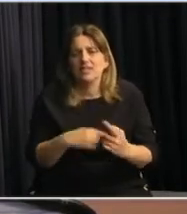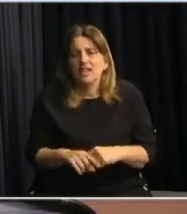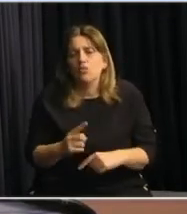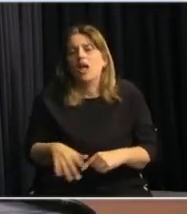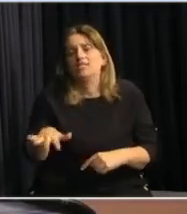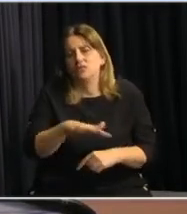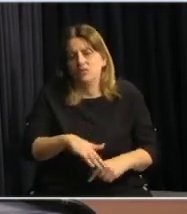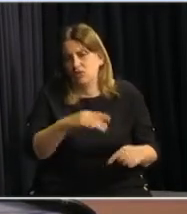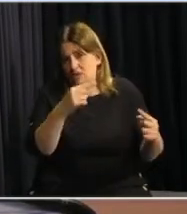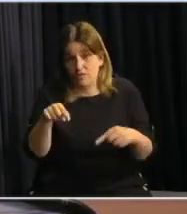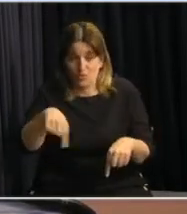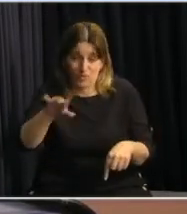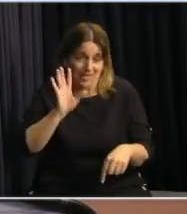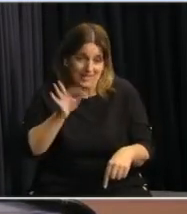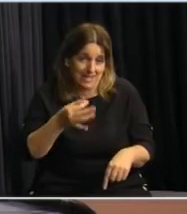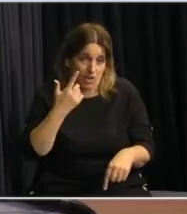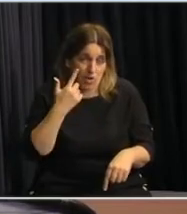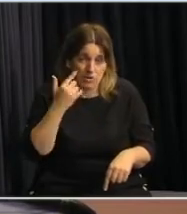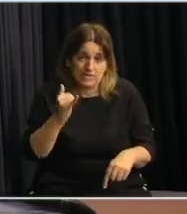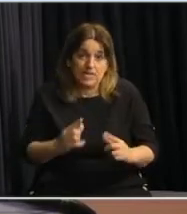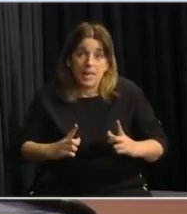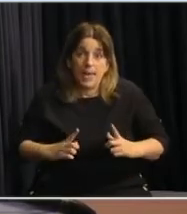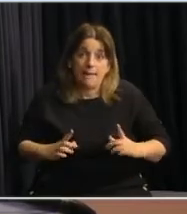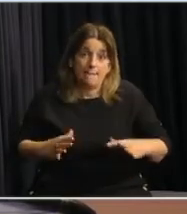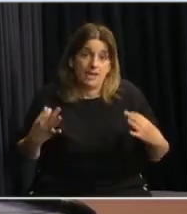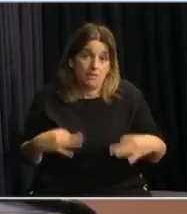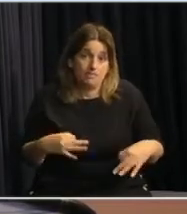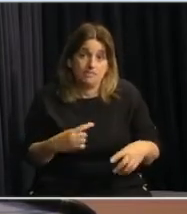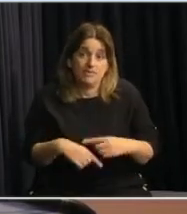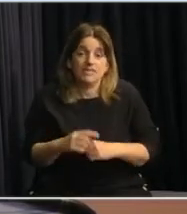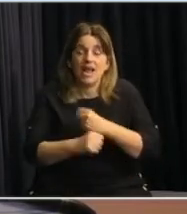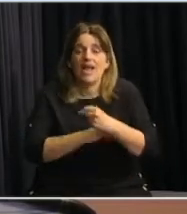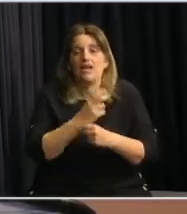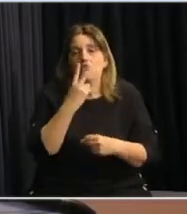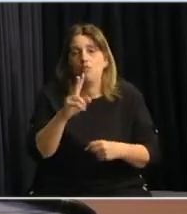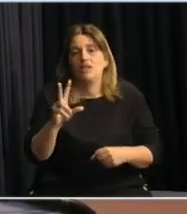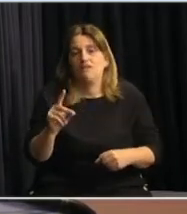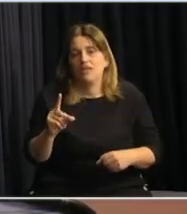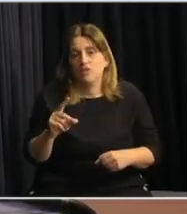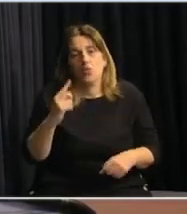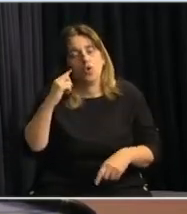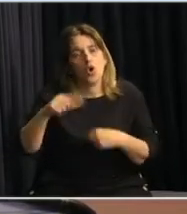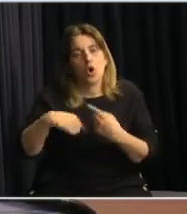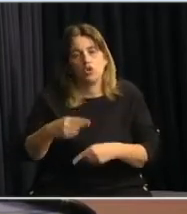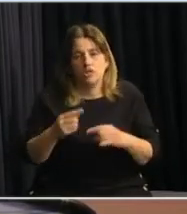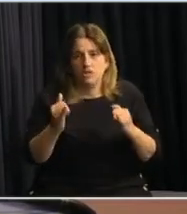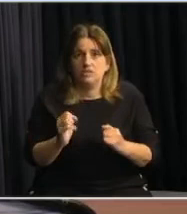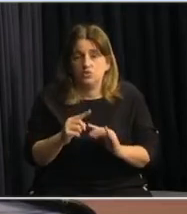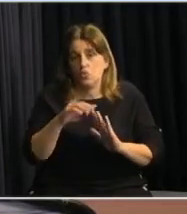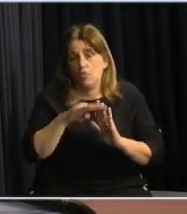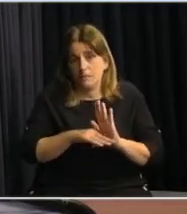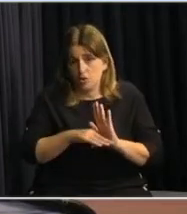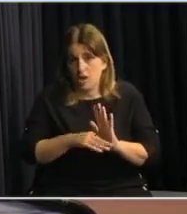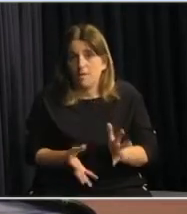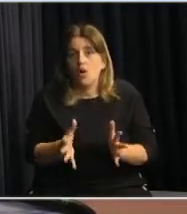situaciones, como ustedes ya saben, y esperamos, en definitiva, durante el 2021, continuar, obviamente, con este programa,